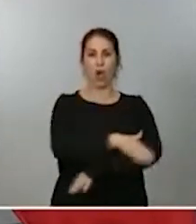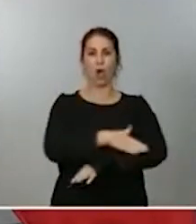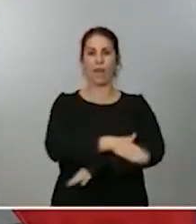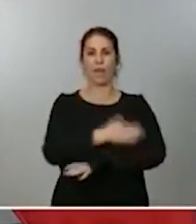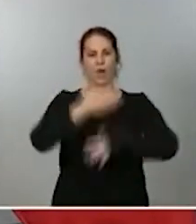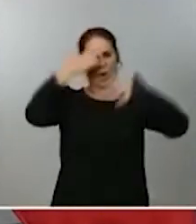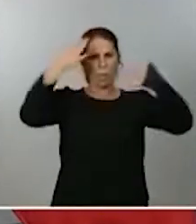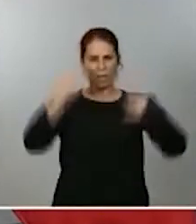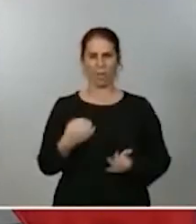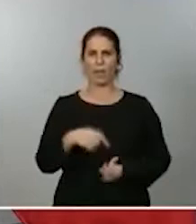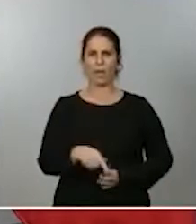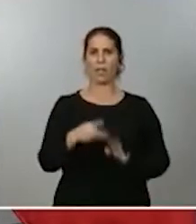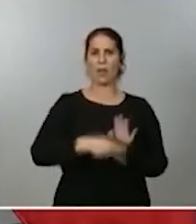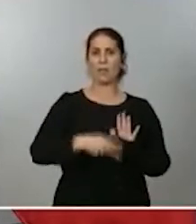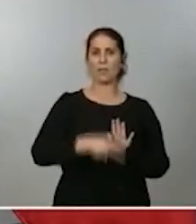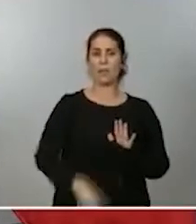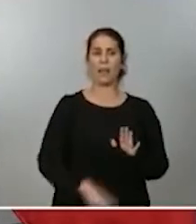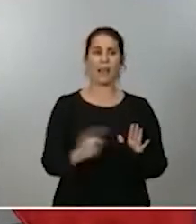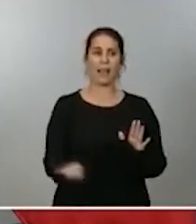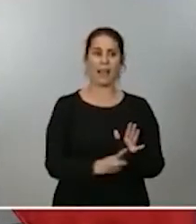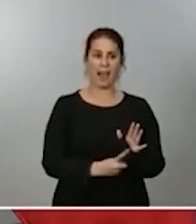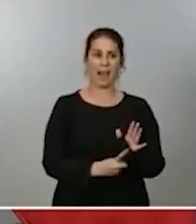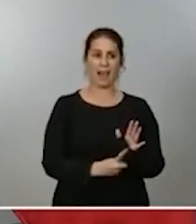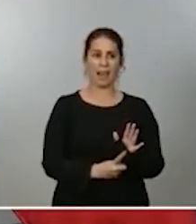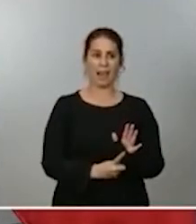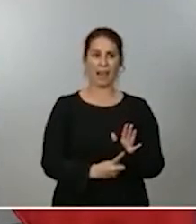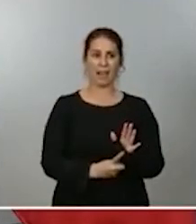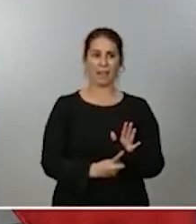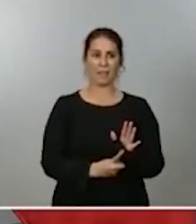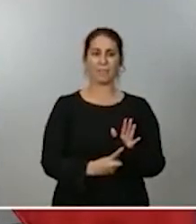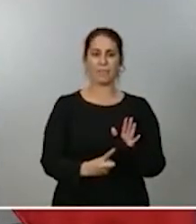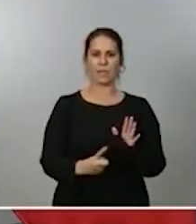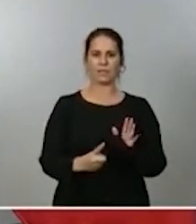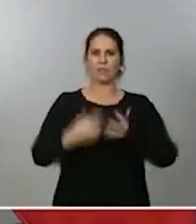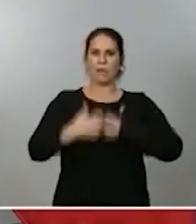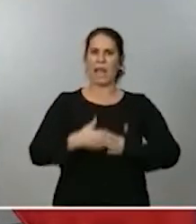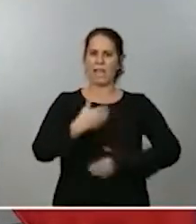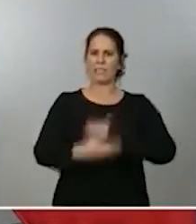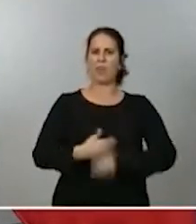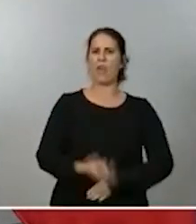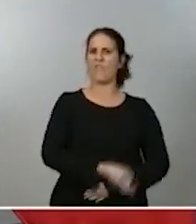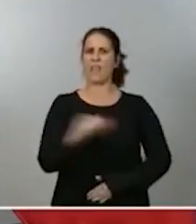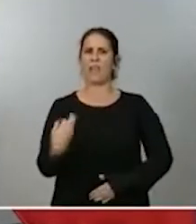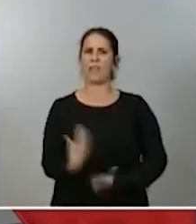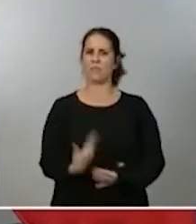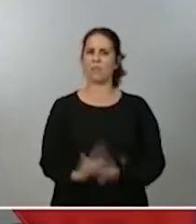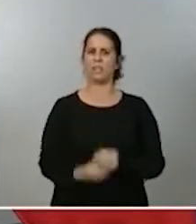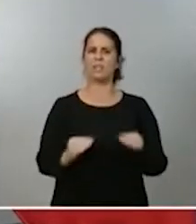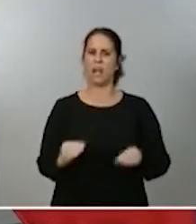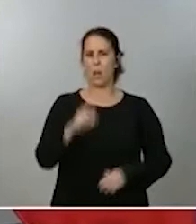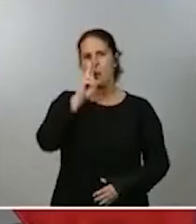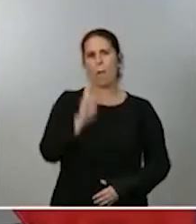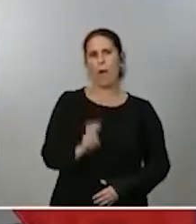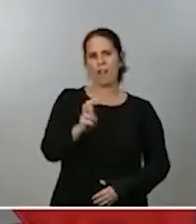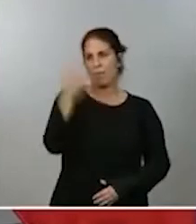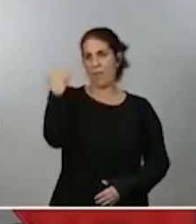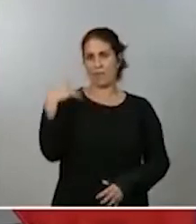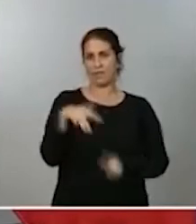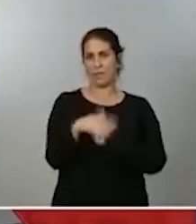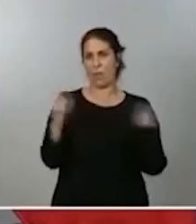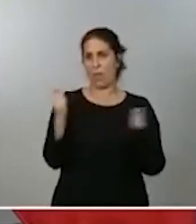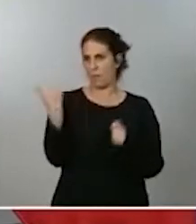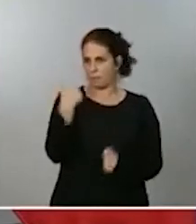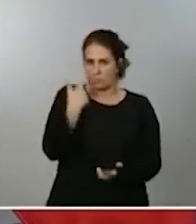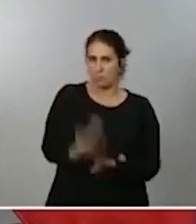normativa legal es un mecanismo eficaz que ya ha demostrado su validez durante el anterior estado de alarma y que es